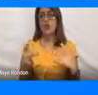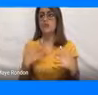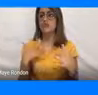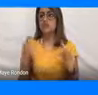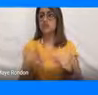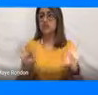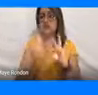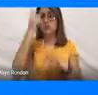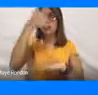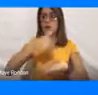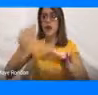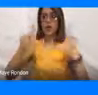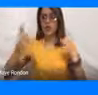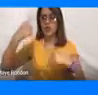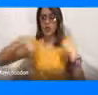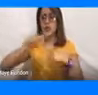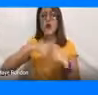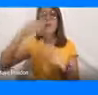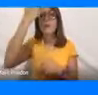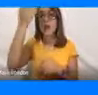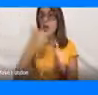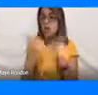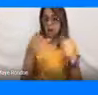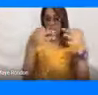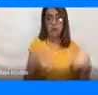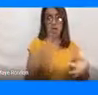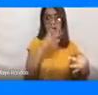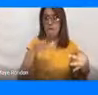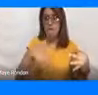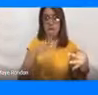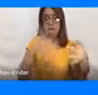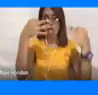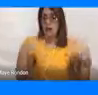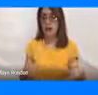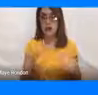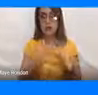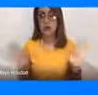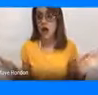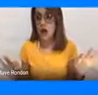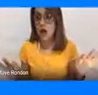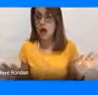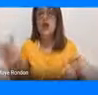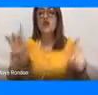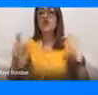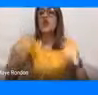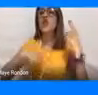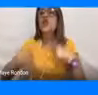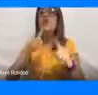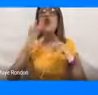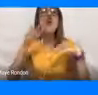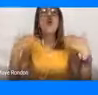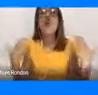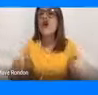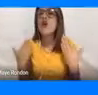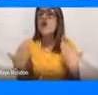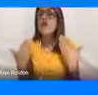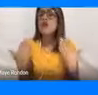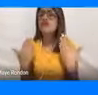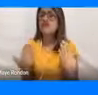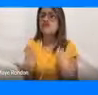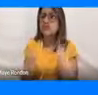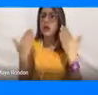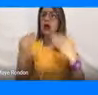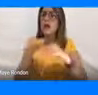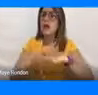sostenibilidad del turismo, ya que sin ella, sin la seguridad, el turismo no se podría dar de una manera